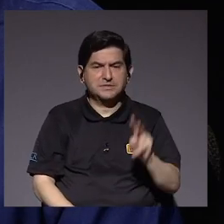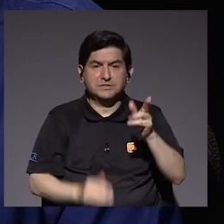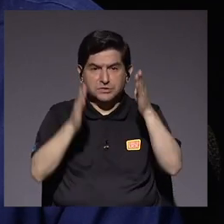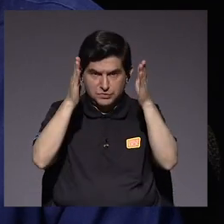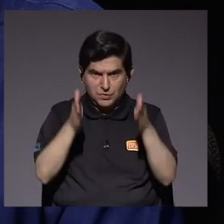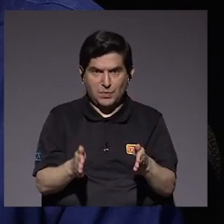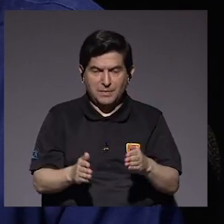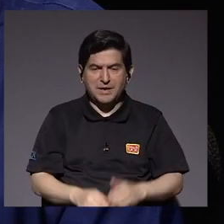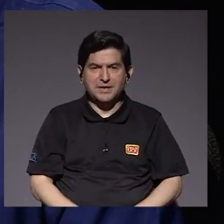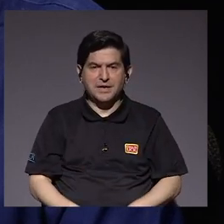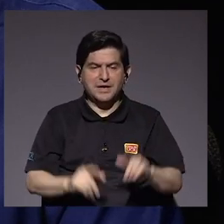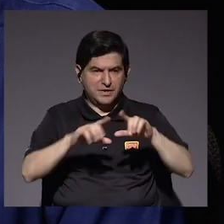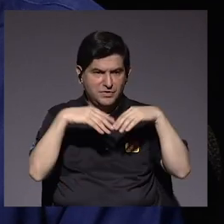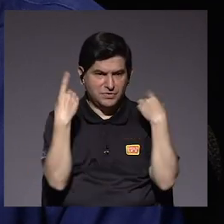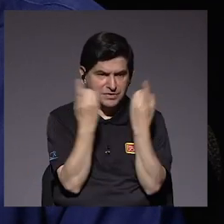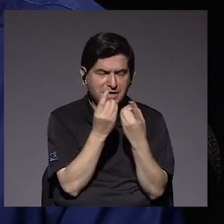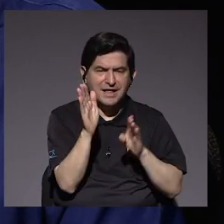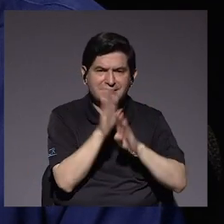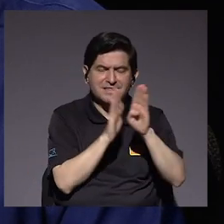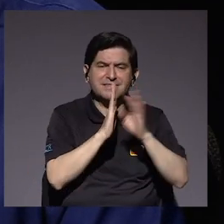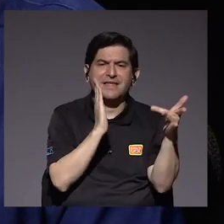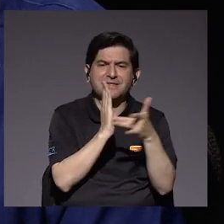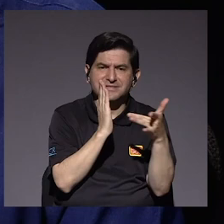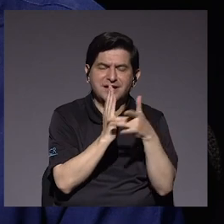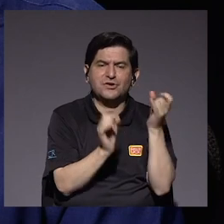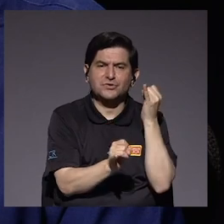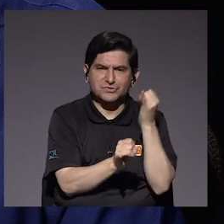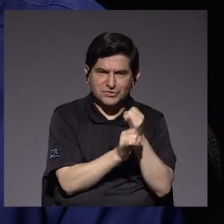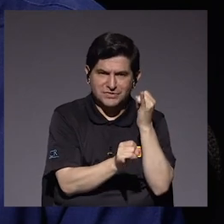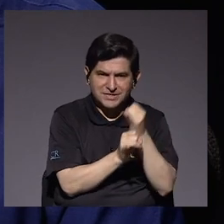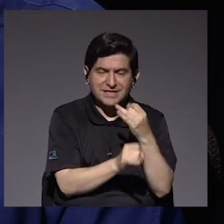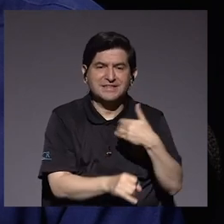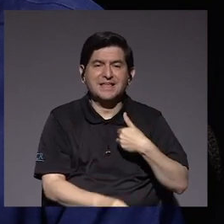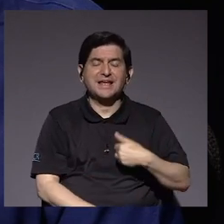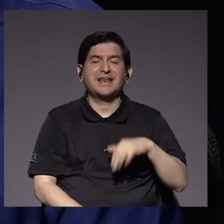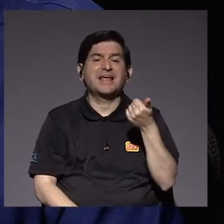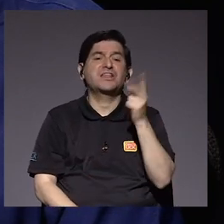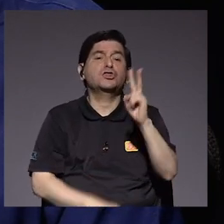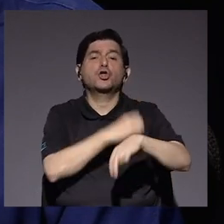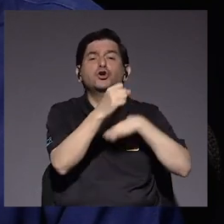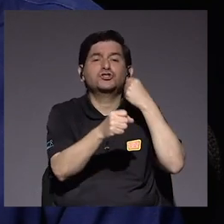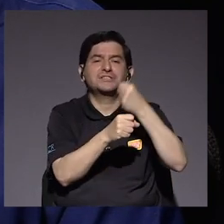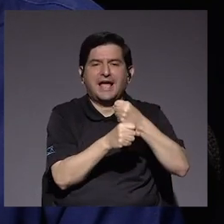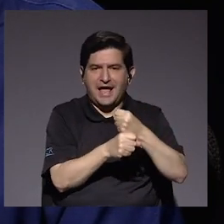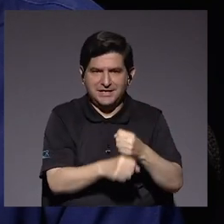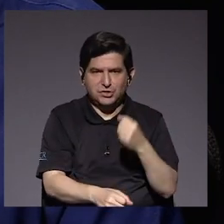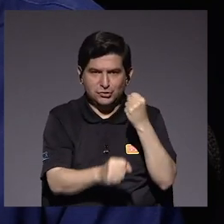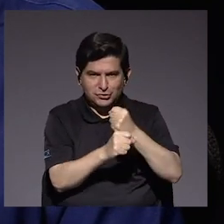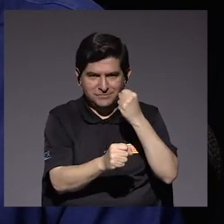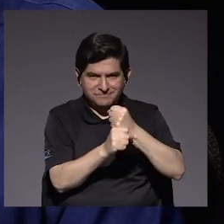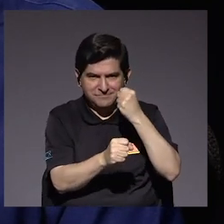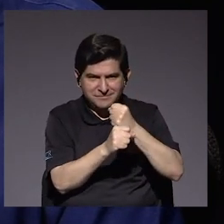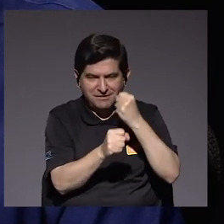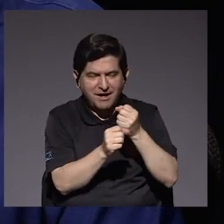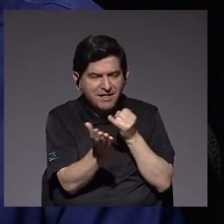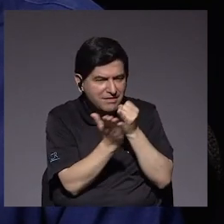Los compañeros de la sección de desarrollo tecnológico del instituto tienen 12 años de estar haciendo